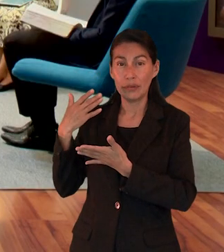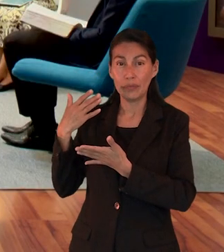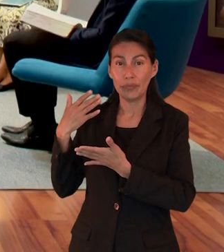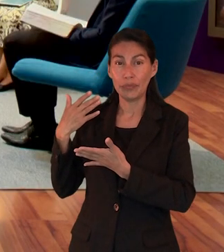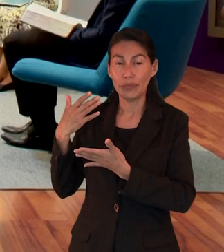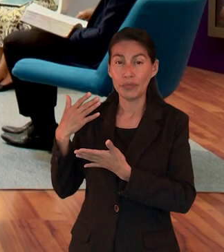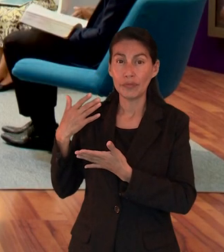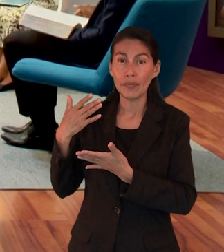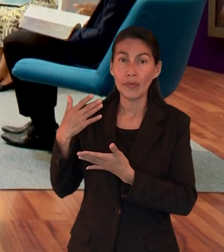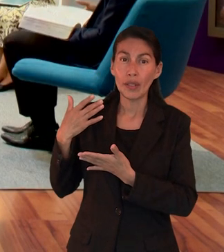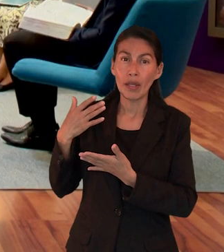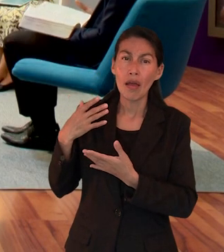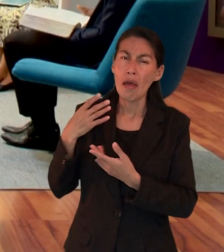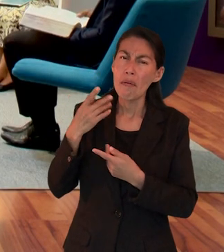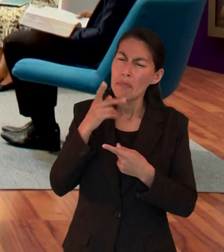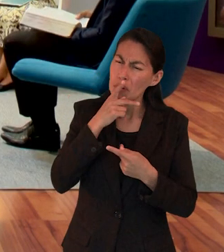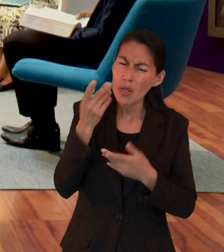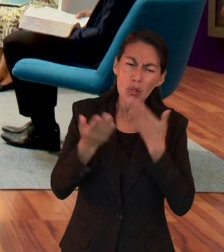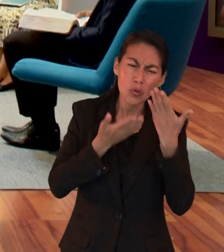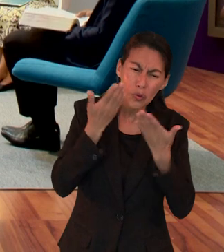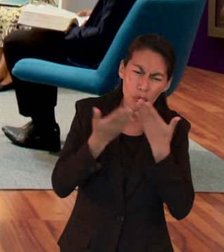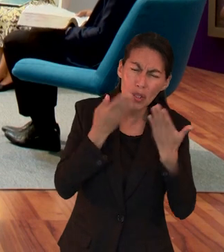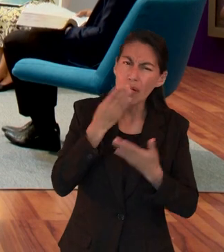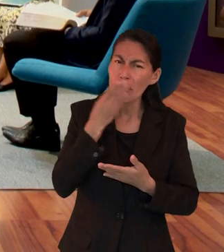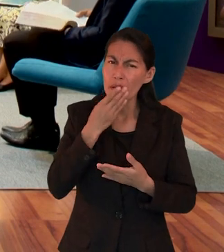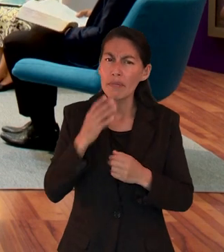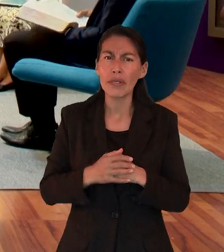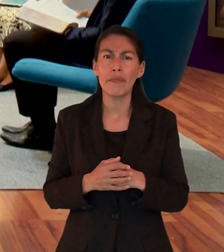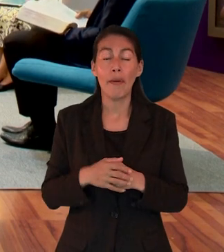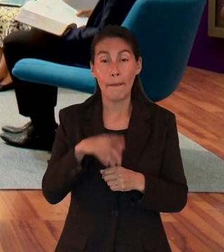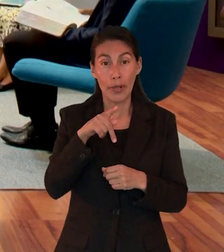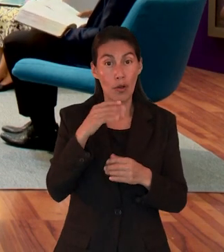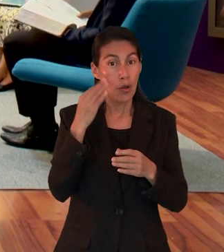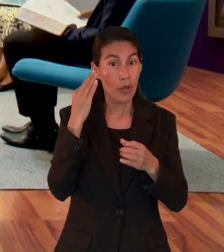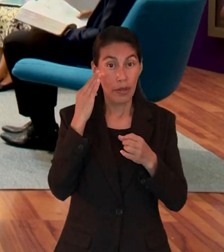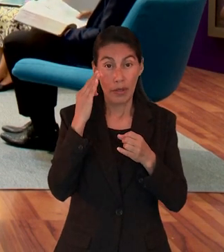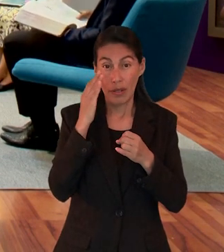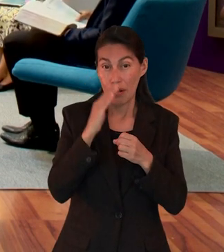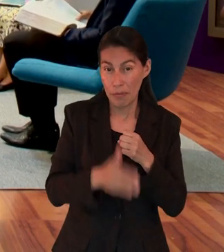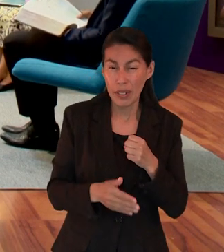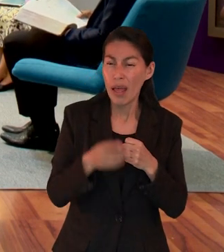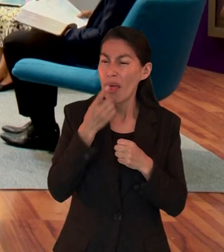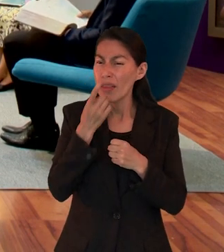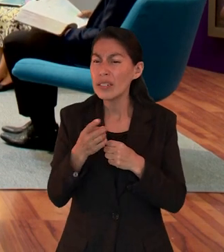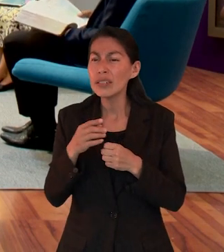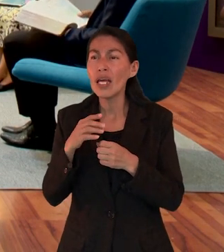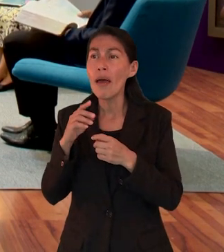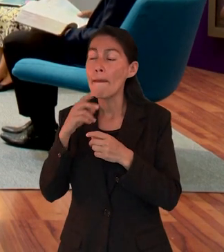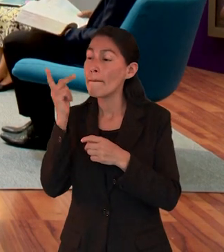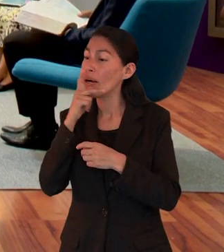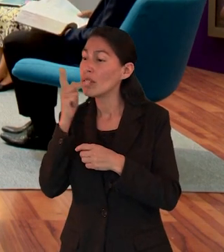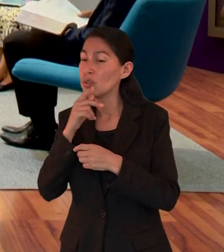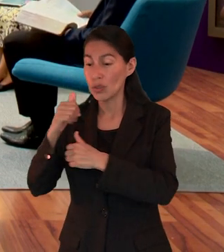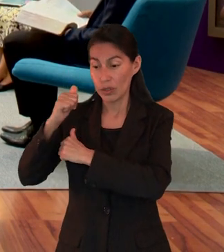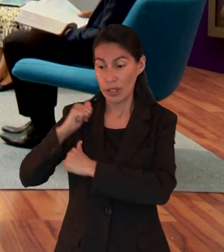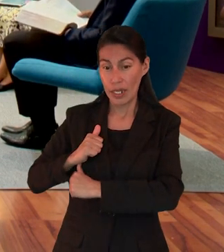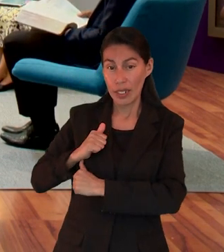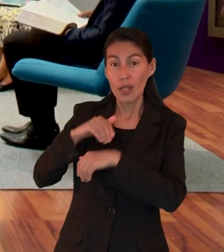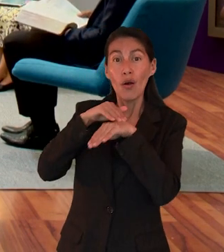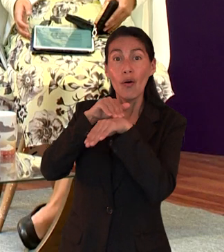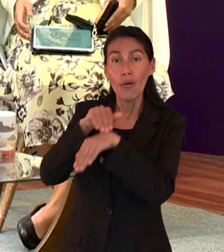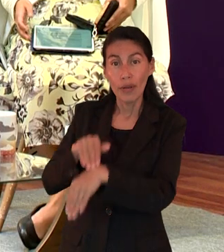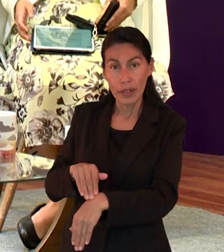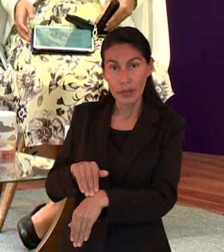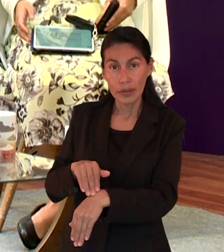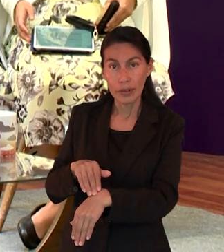que los llevaron a la palabra de Dios. Y también termina el versículo con el término obedecer a los dirigentes que tenemos hoy en día, a nuestros